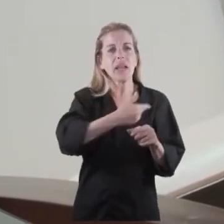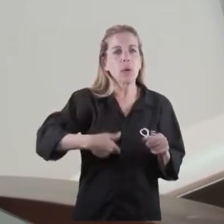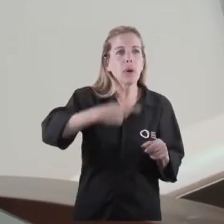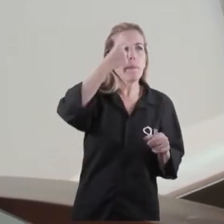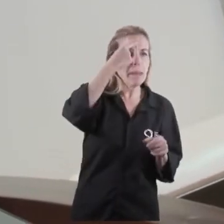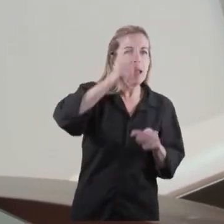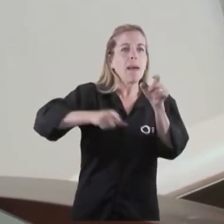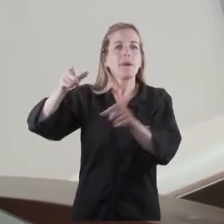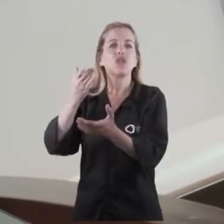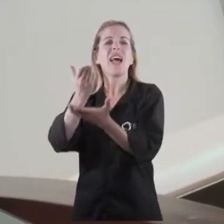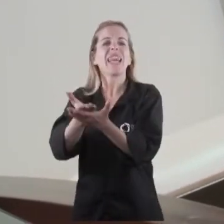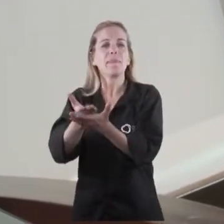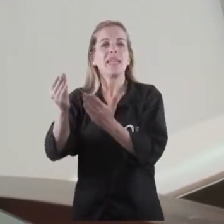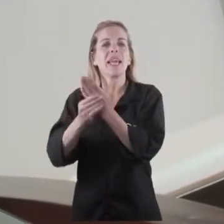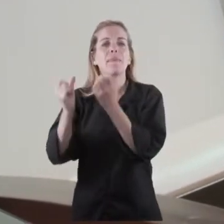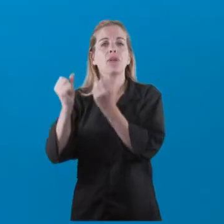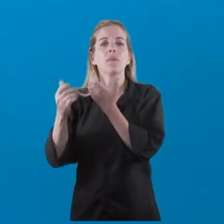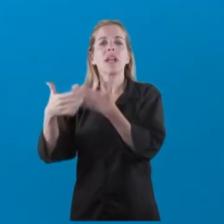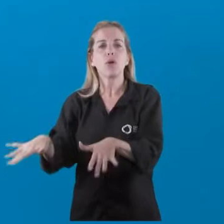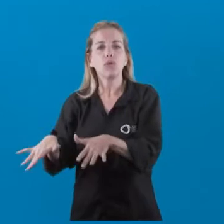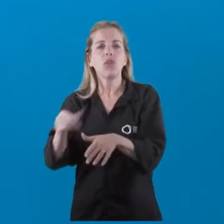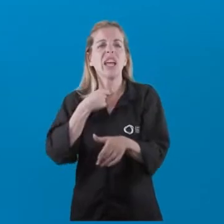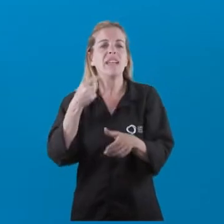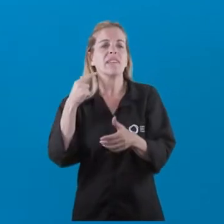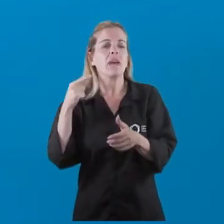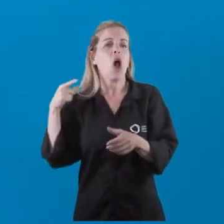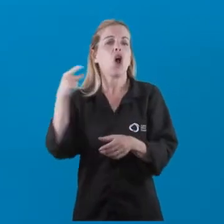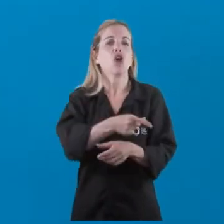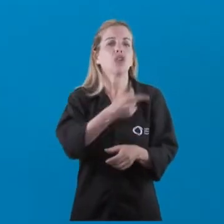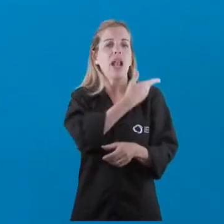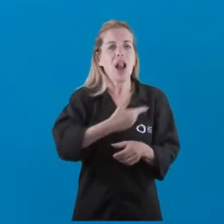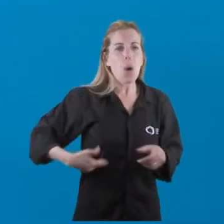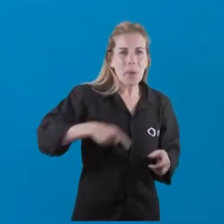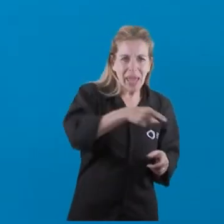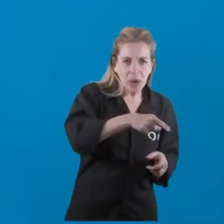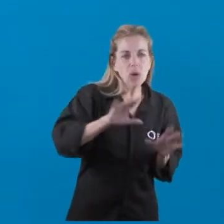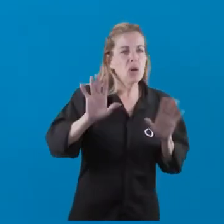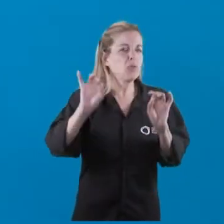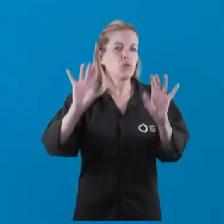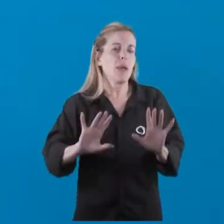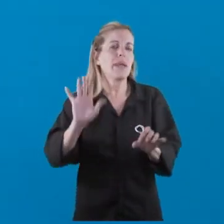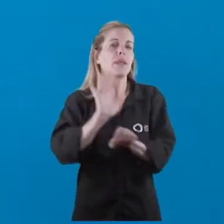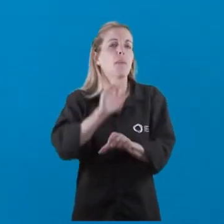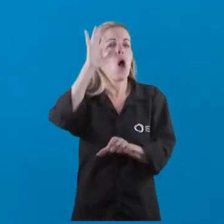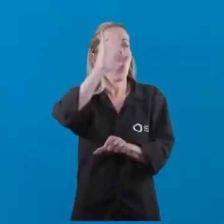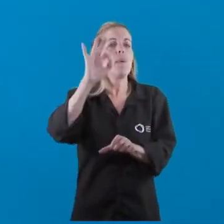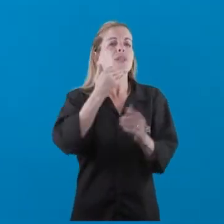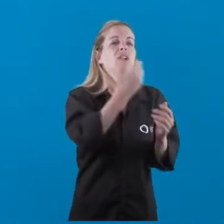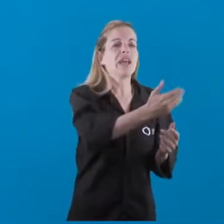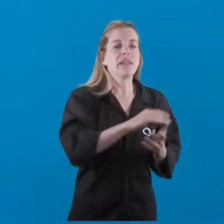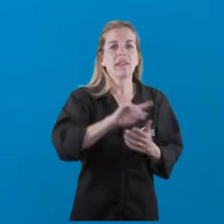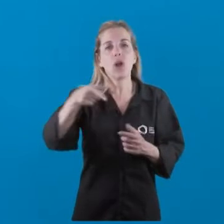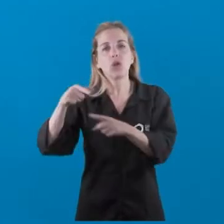al Presidente de la Nación? Creemos que son opiniones y las tomamos como opiniones. Gracias, Silvia. Juan Pablo Peralta.